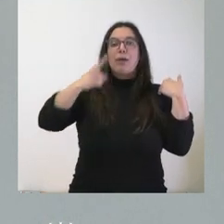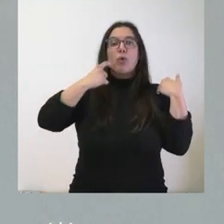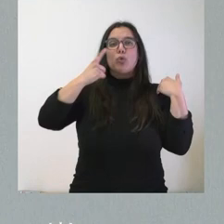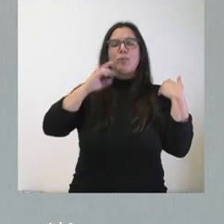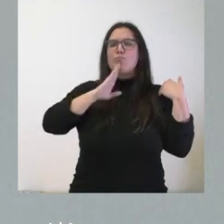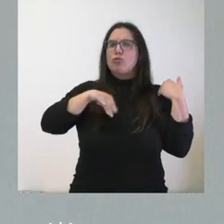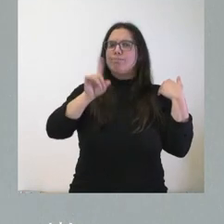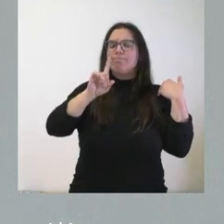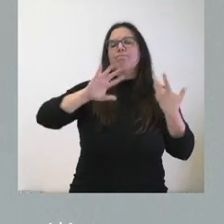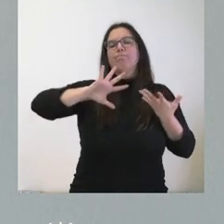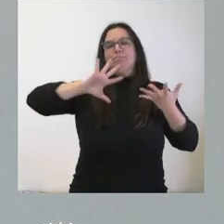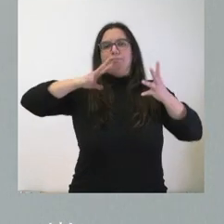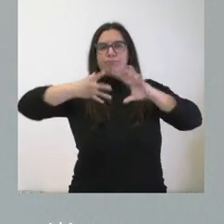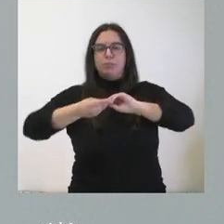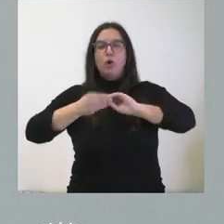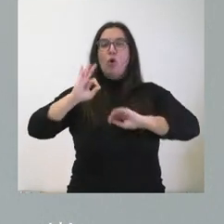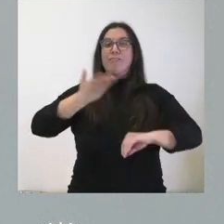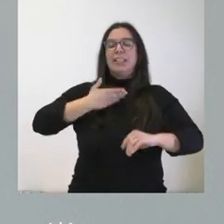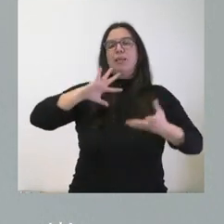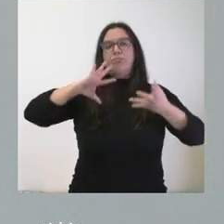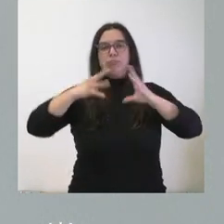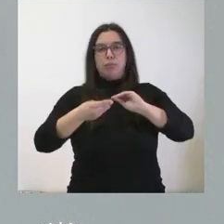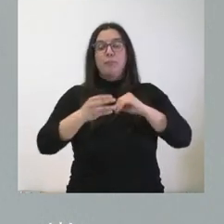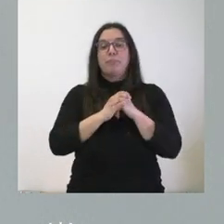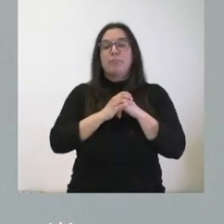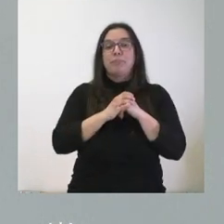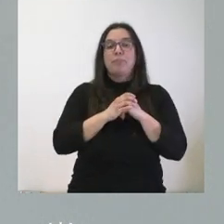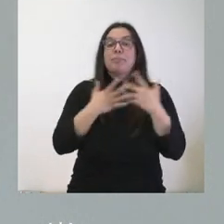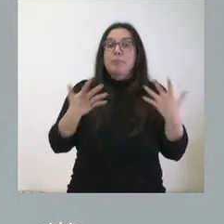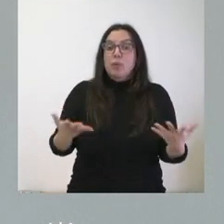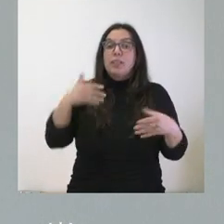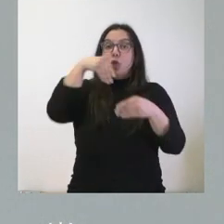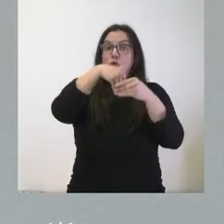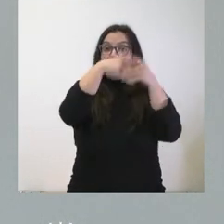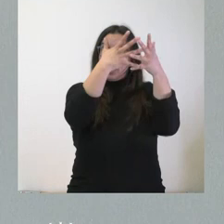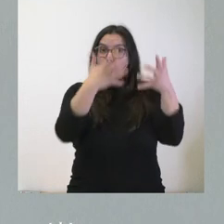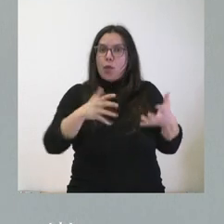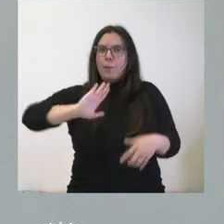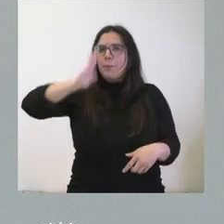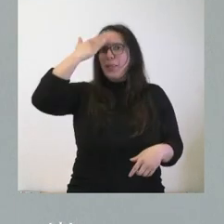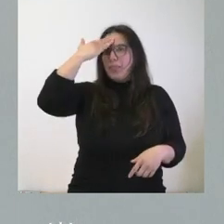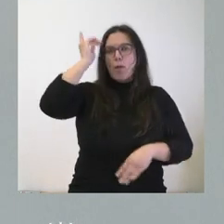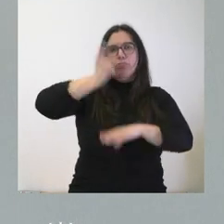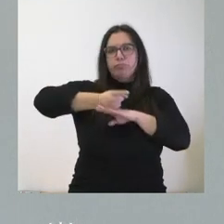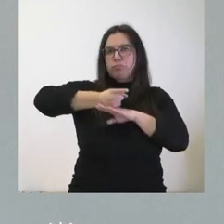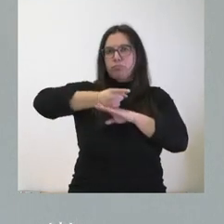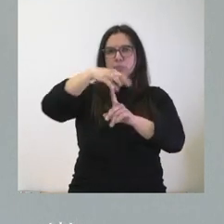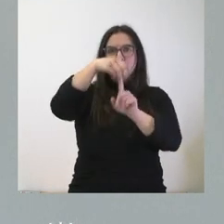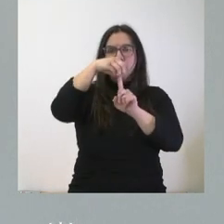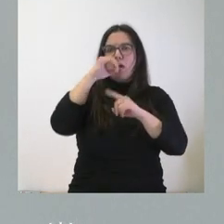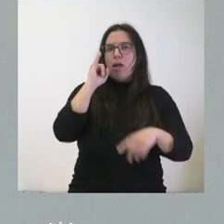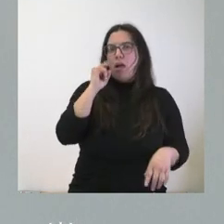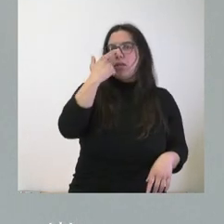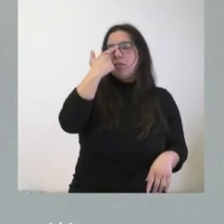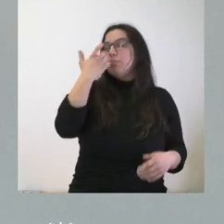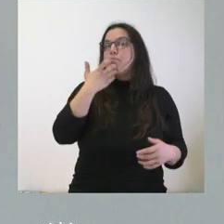inadecuados o perjudiciales. Desde ese punto de vista, el contenido tiene una serie de principios rectores. Entre estos